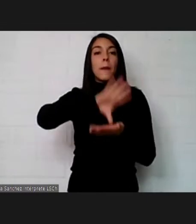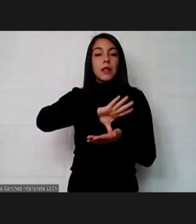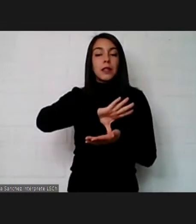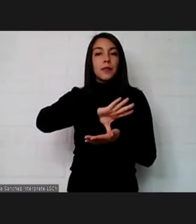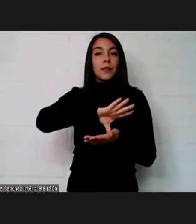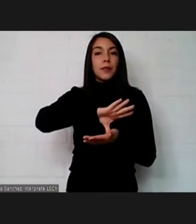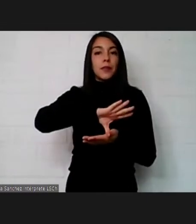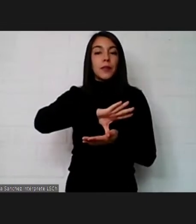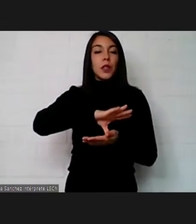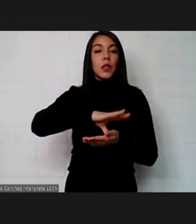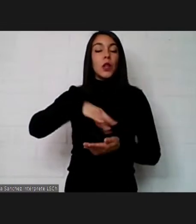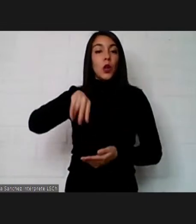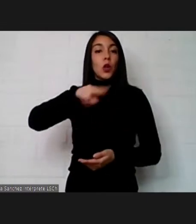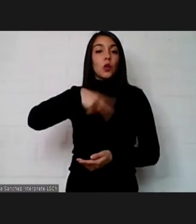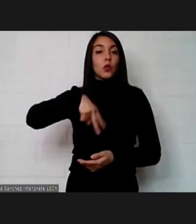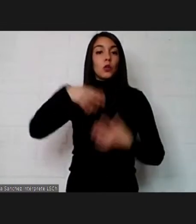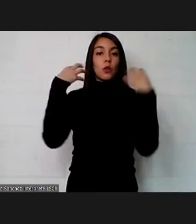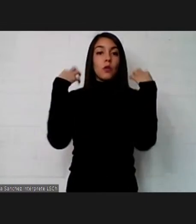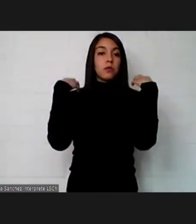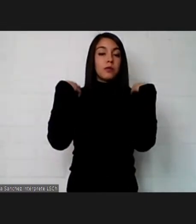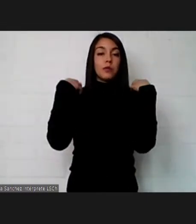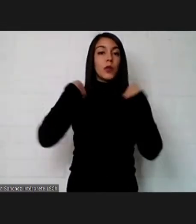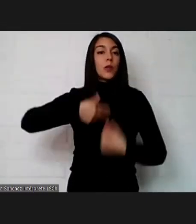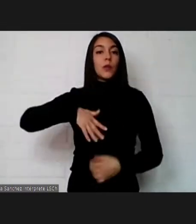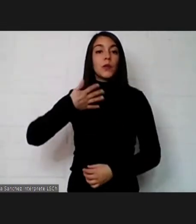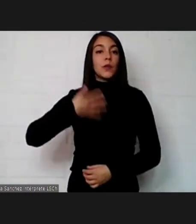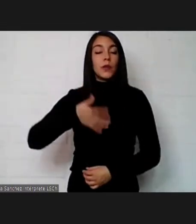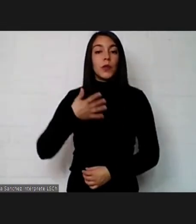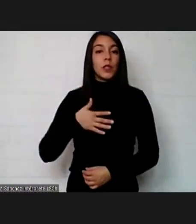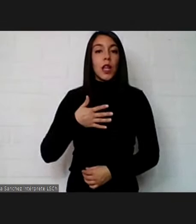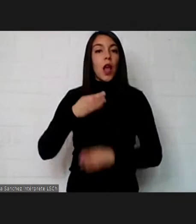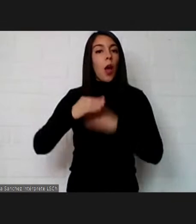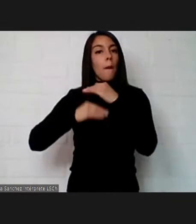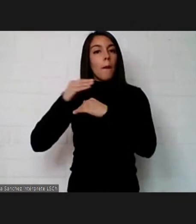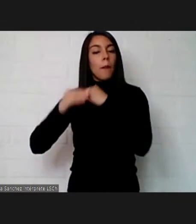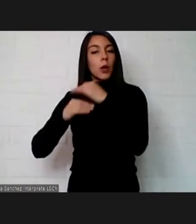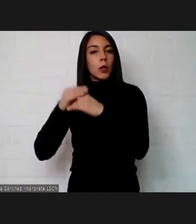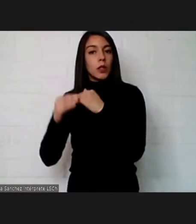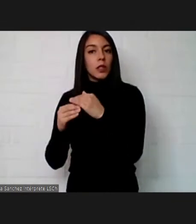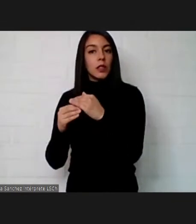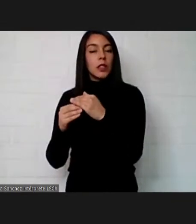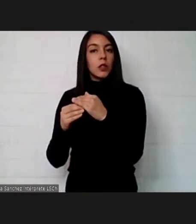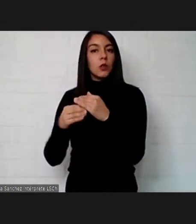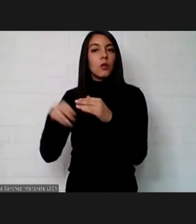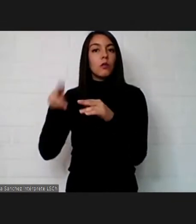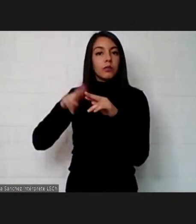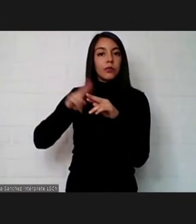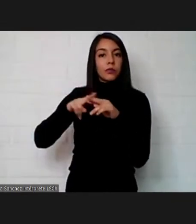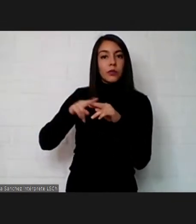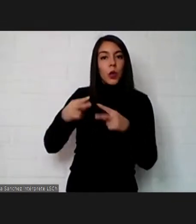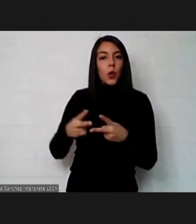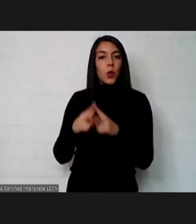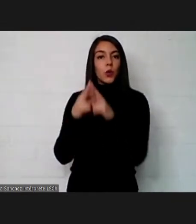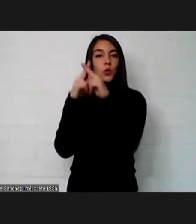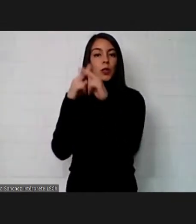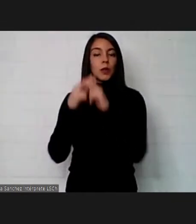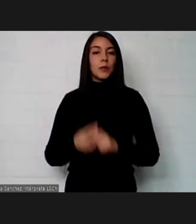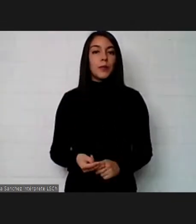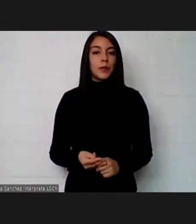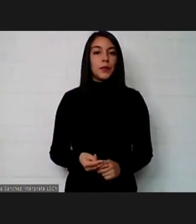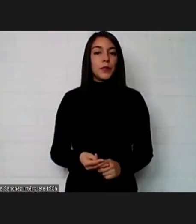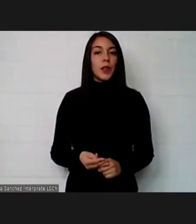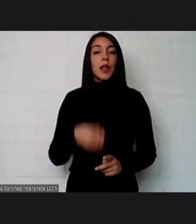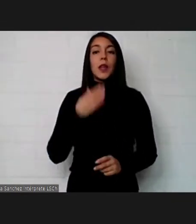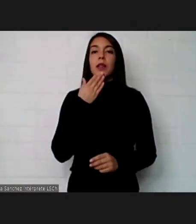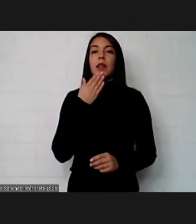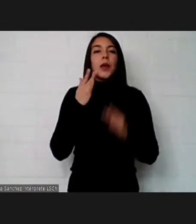nosotros tenemos una labor clave fundamental para que esos procesos se puedan ir generando y construyendo así que también